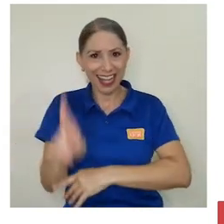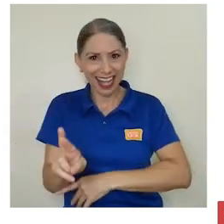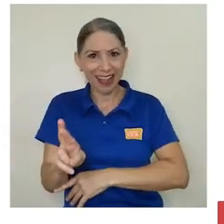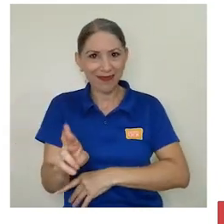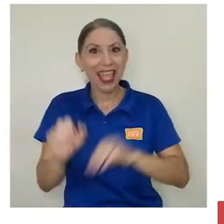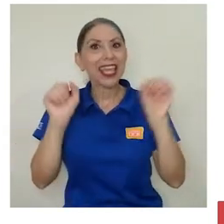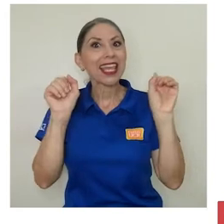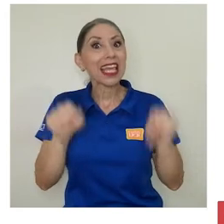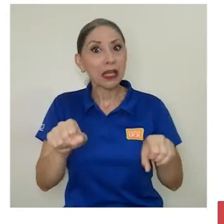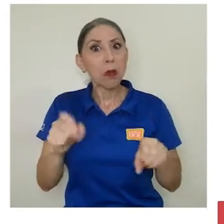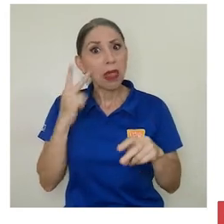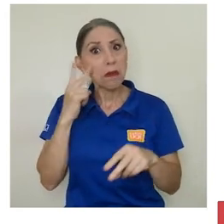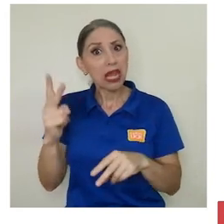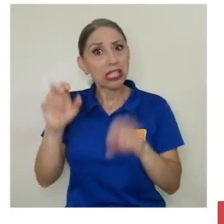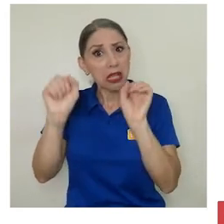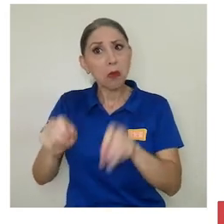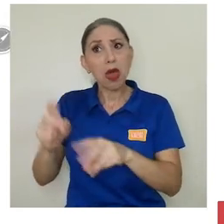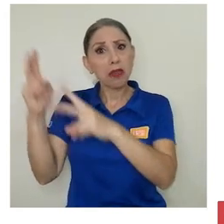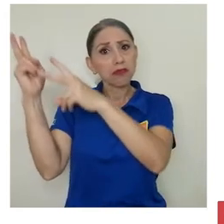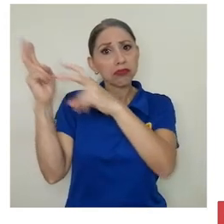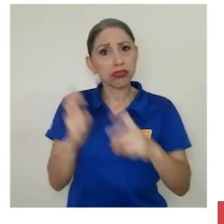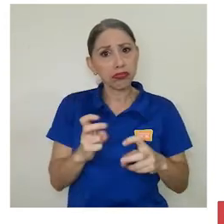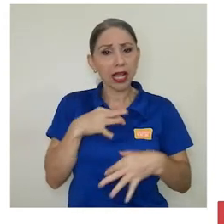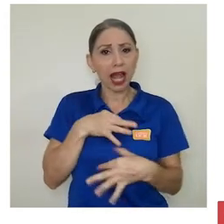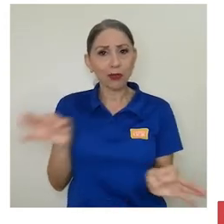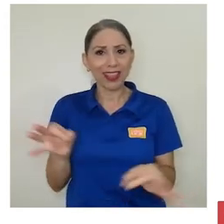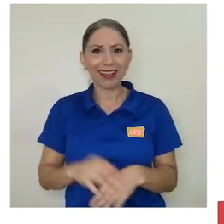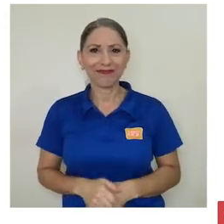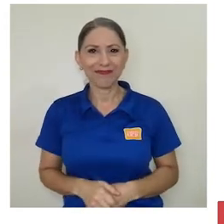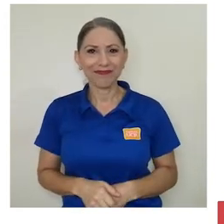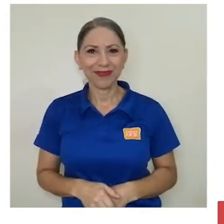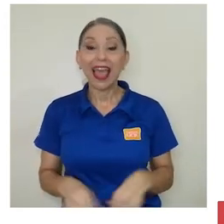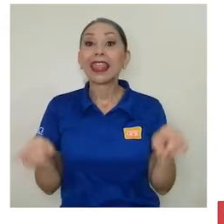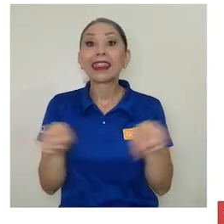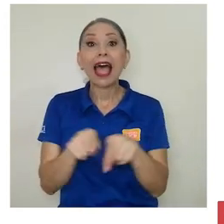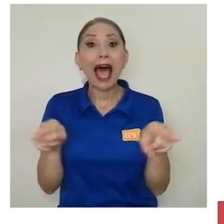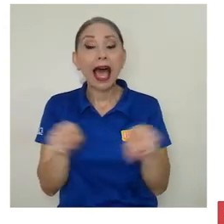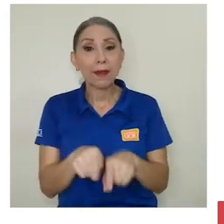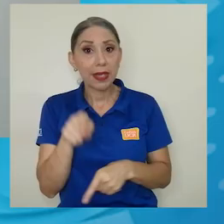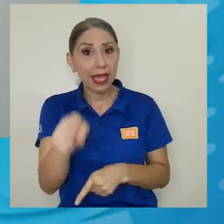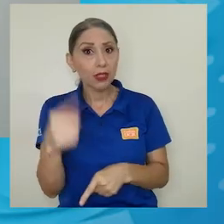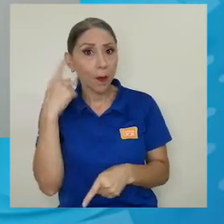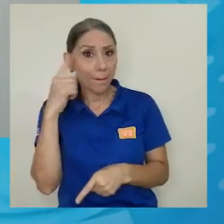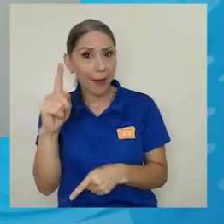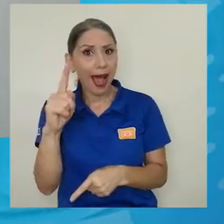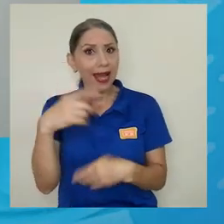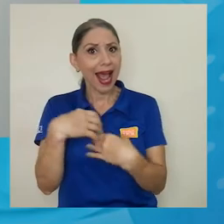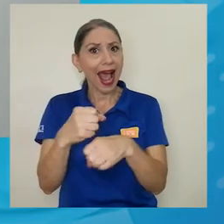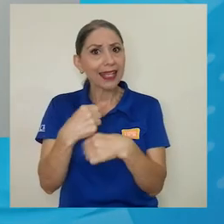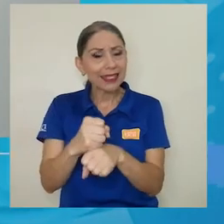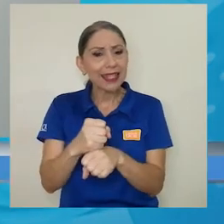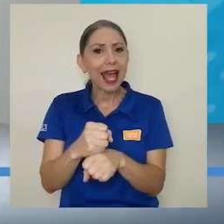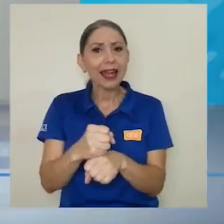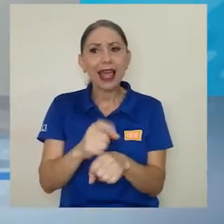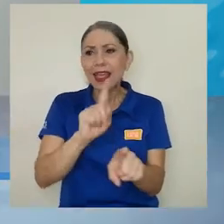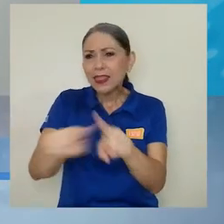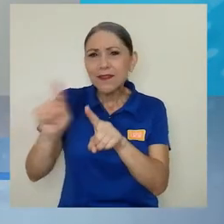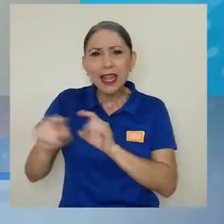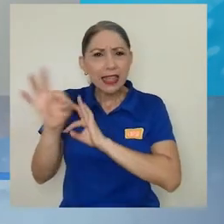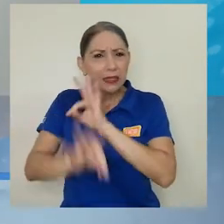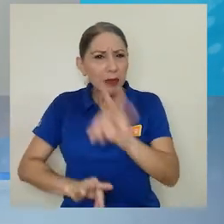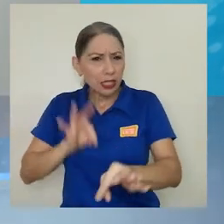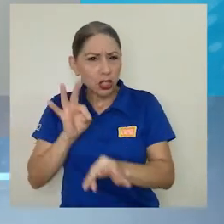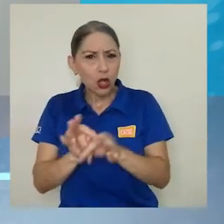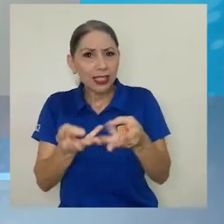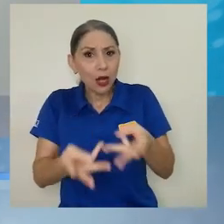que se pueden ver y descargar de manera gratuita. También nos servía para crear versiones de los materiales con